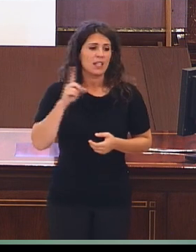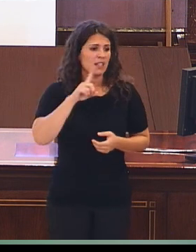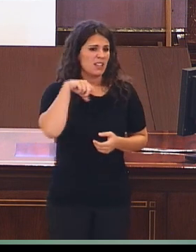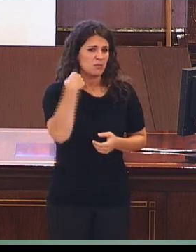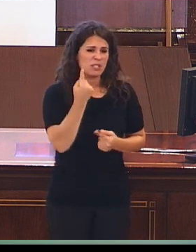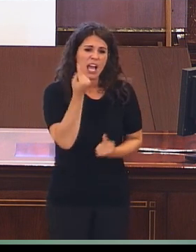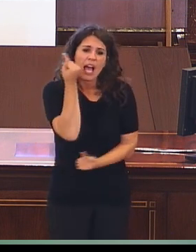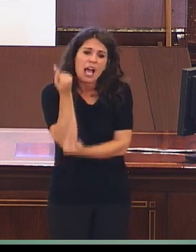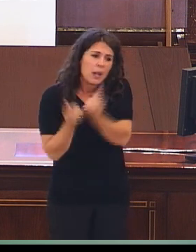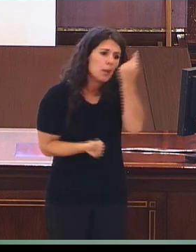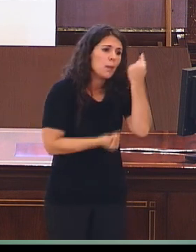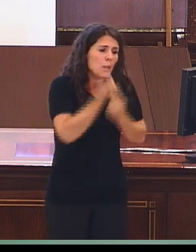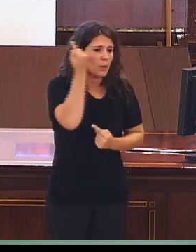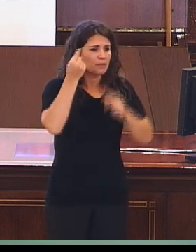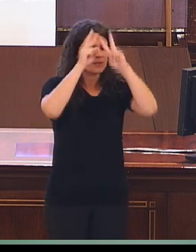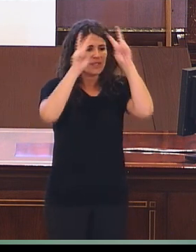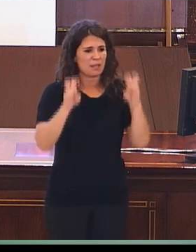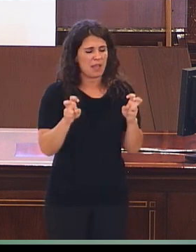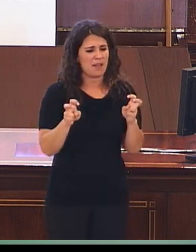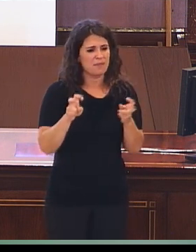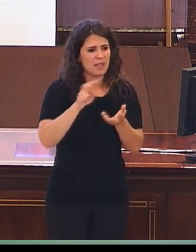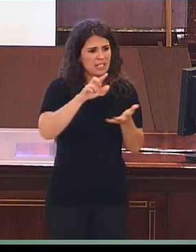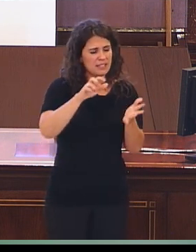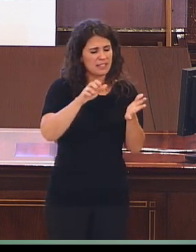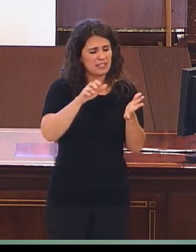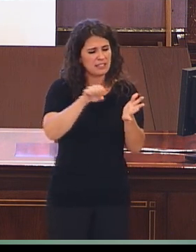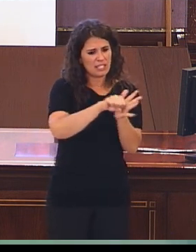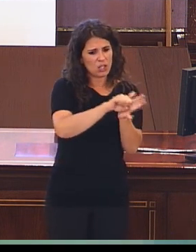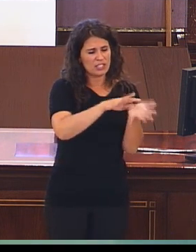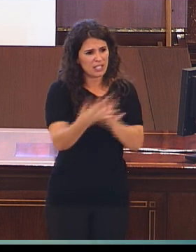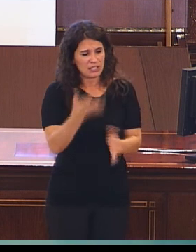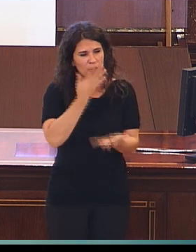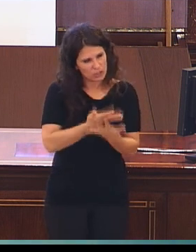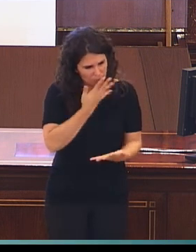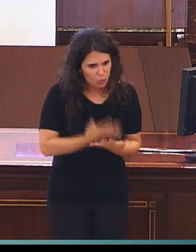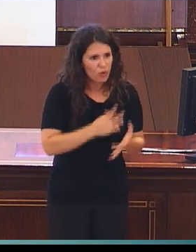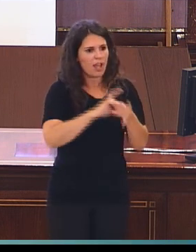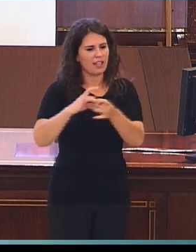signoescritura, de traducción de las lenguas de signos, un sistema de escritura en general.